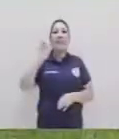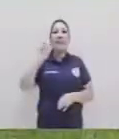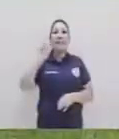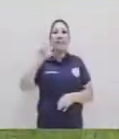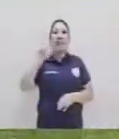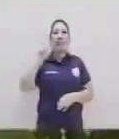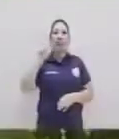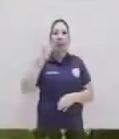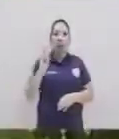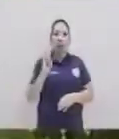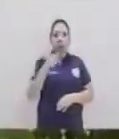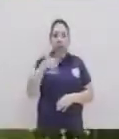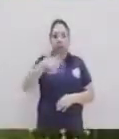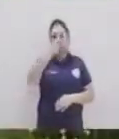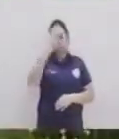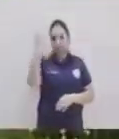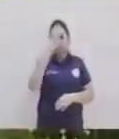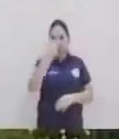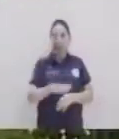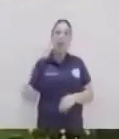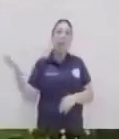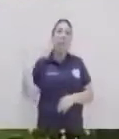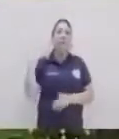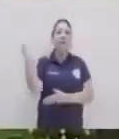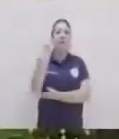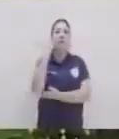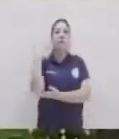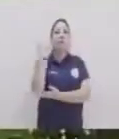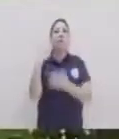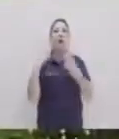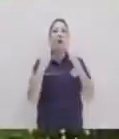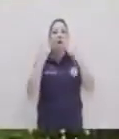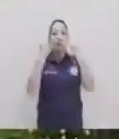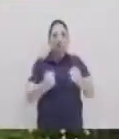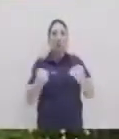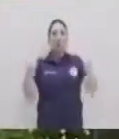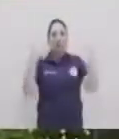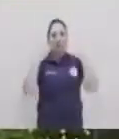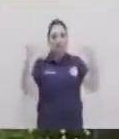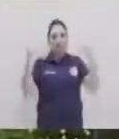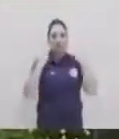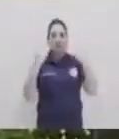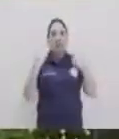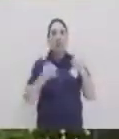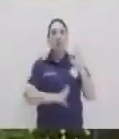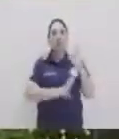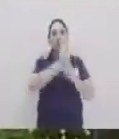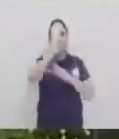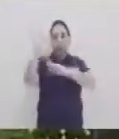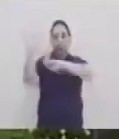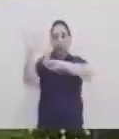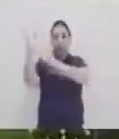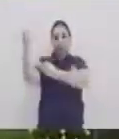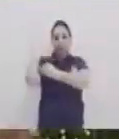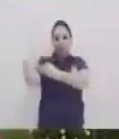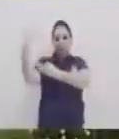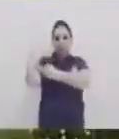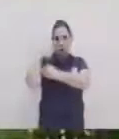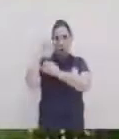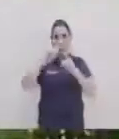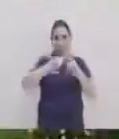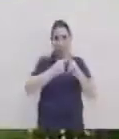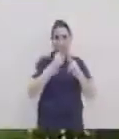hoy vamos a trabajar sobre él sobre la importancia del esfuerzo físico para el desarrollo muscular pero antes de